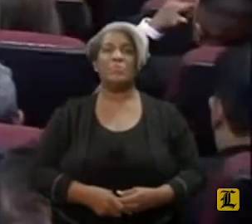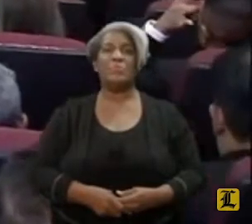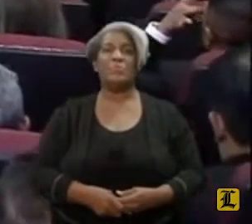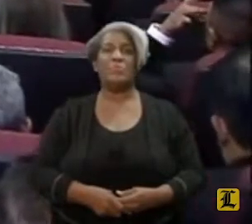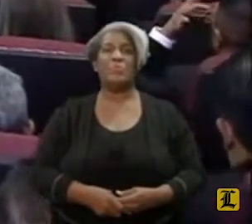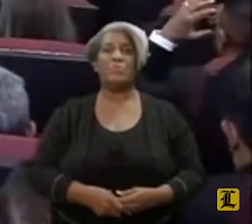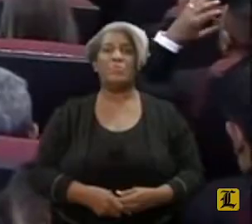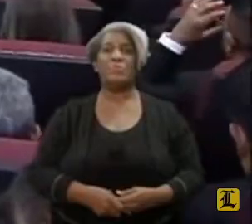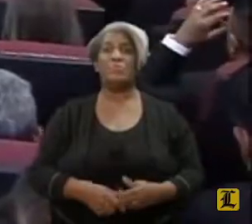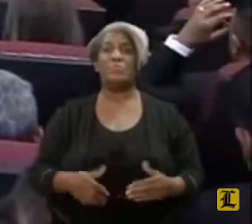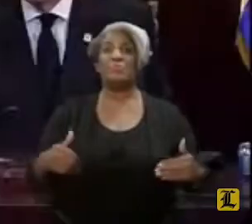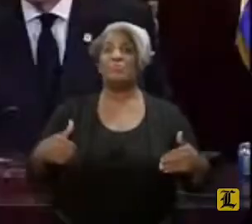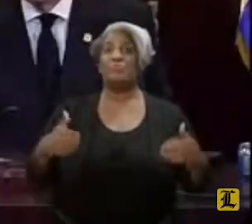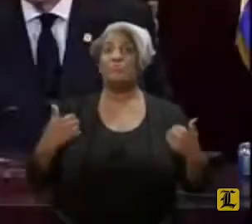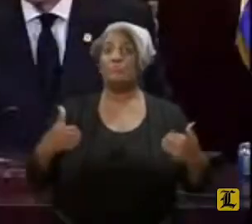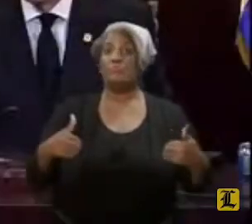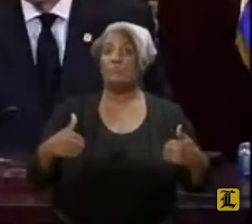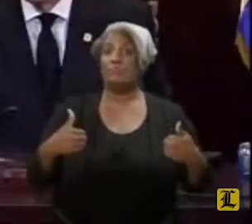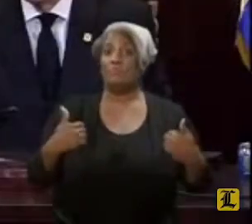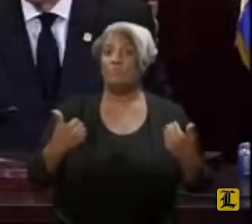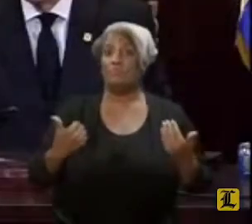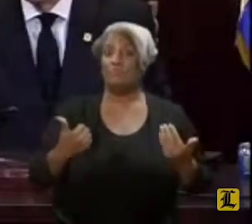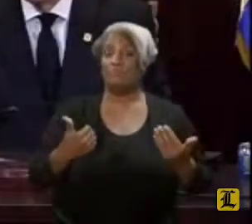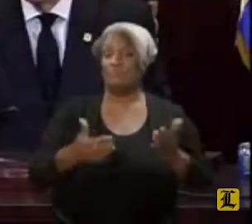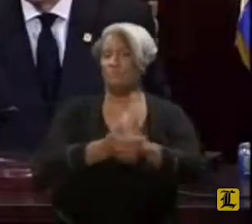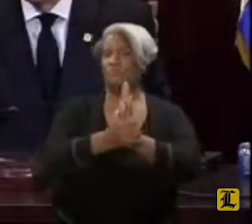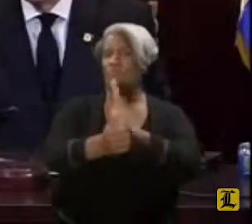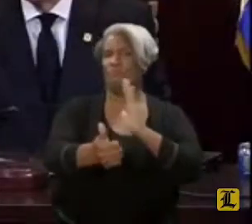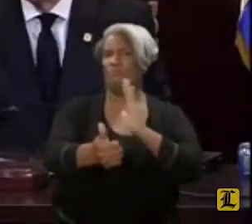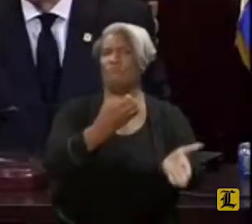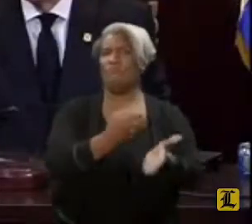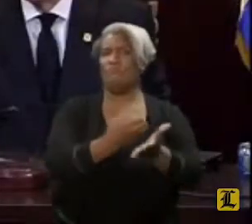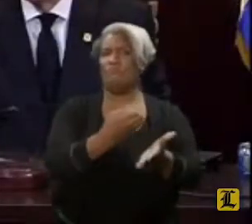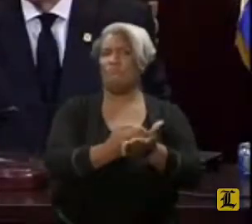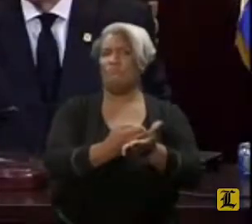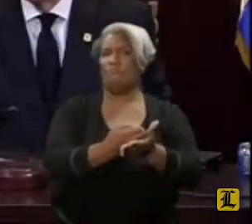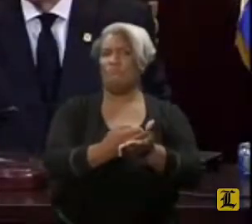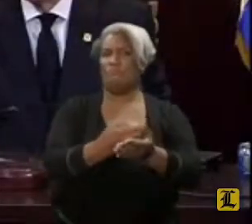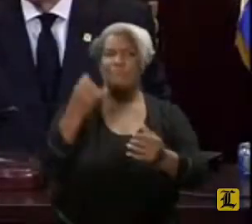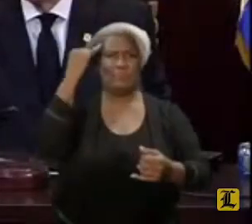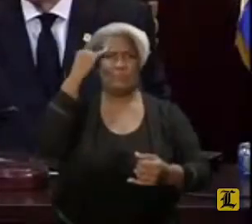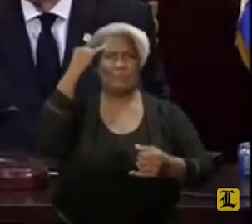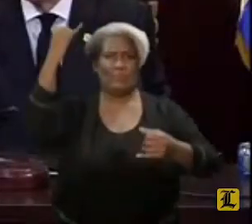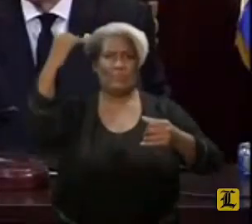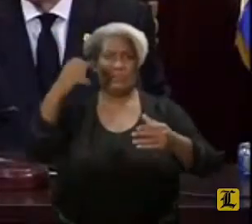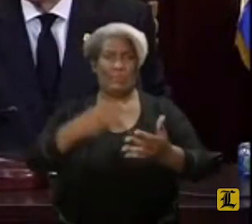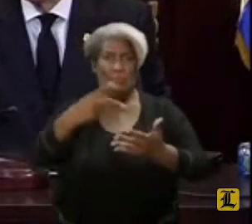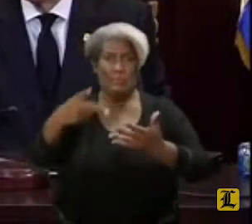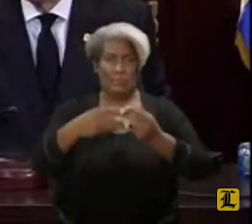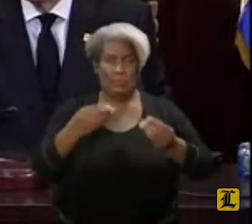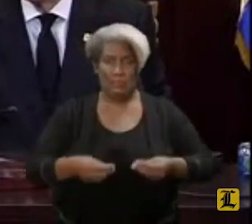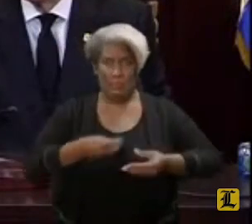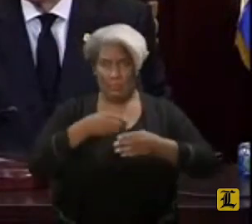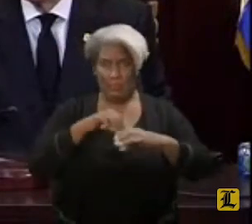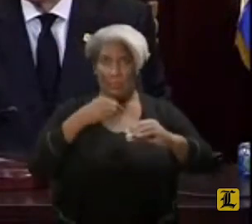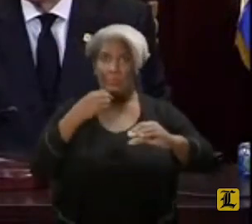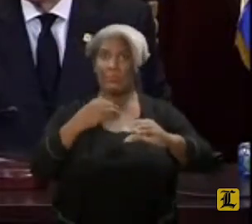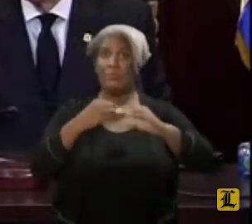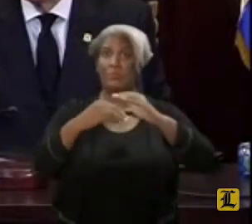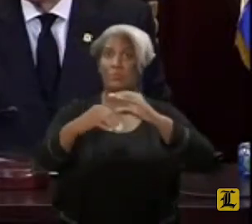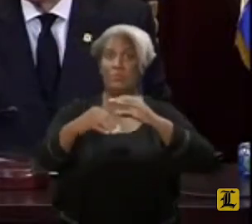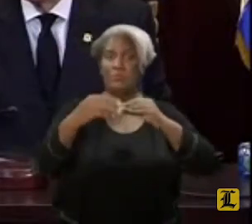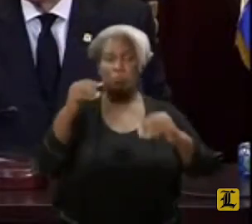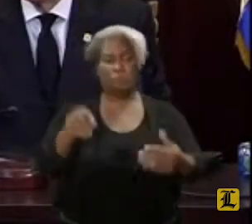Unos jóvenes economistas amigos, me enviaron una propuesta para un nuevo índice que se introduzca en las discusiones